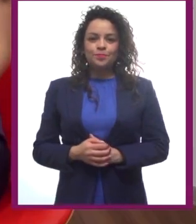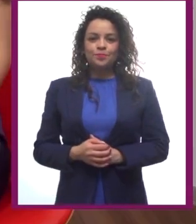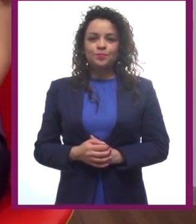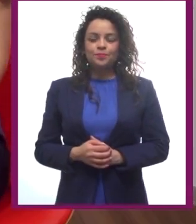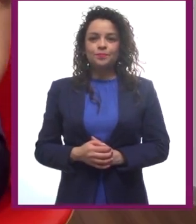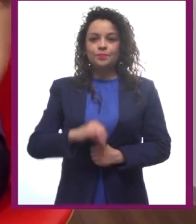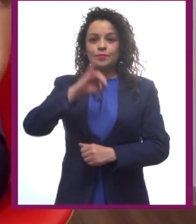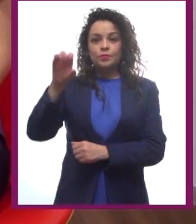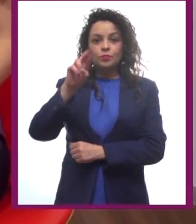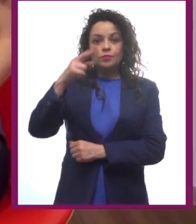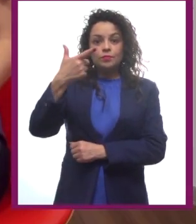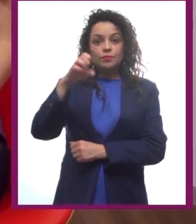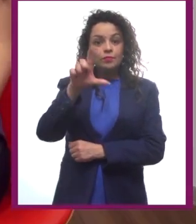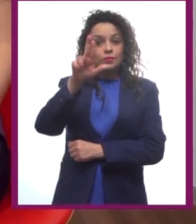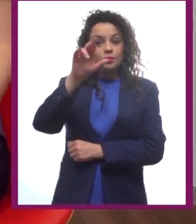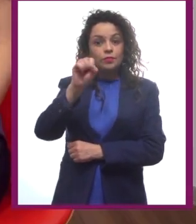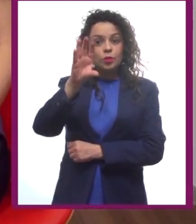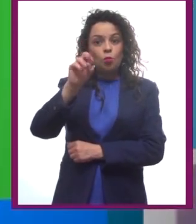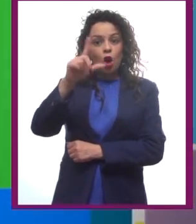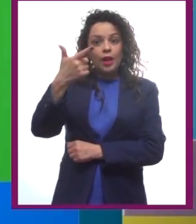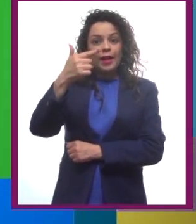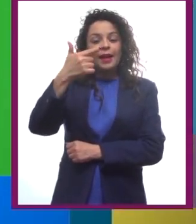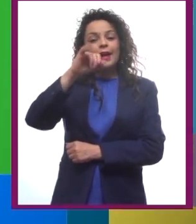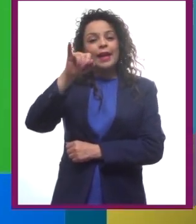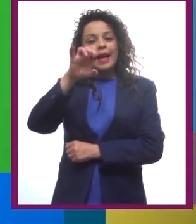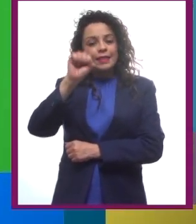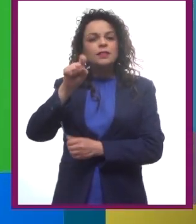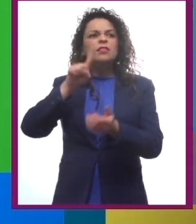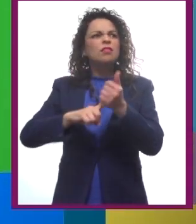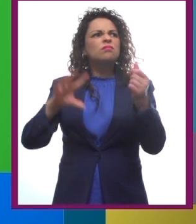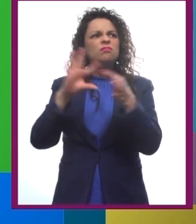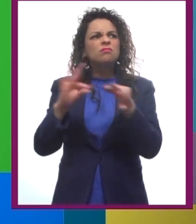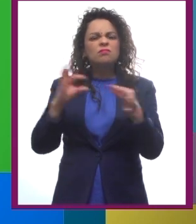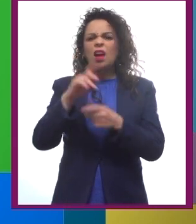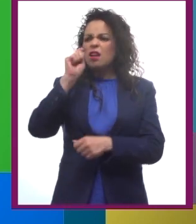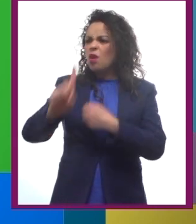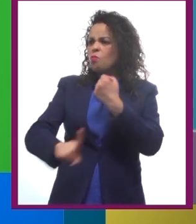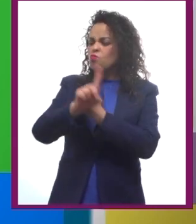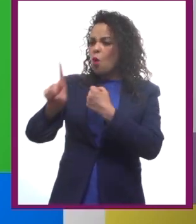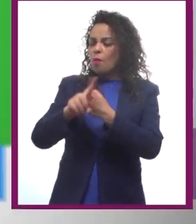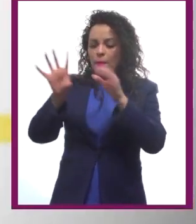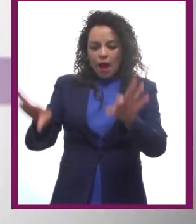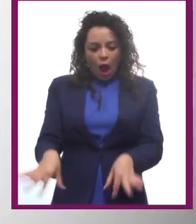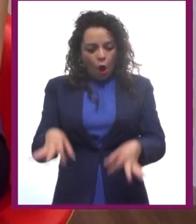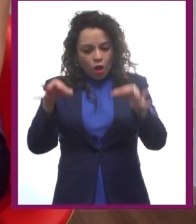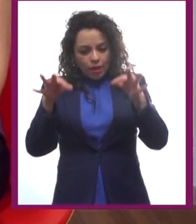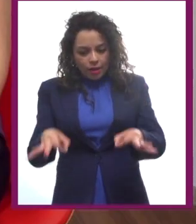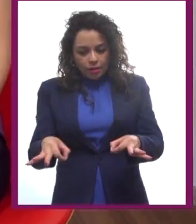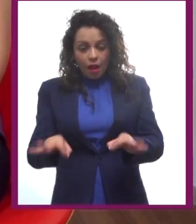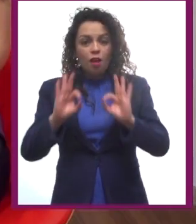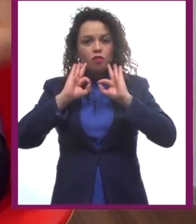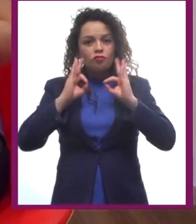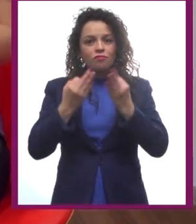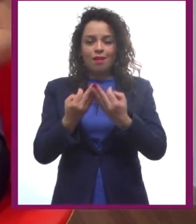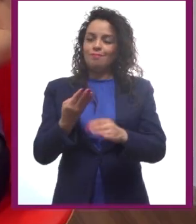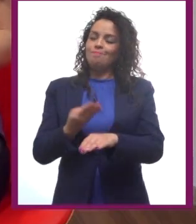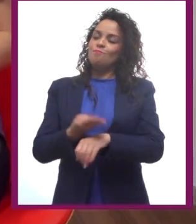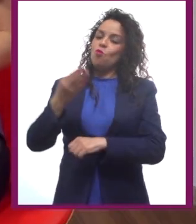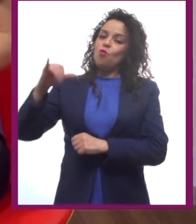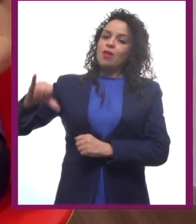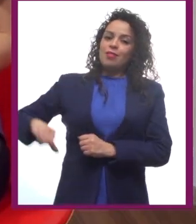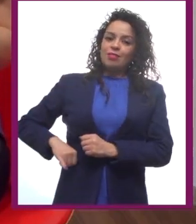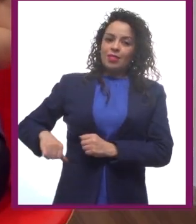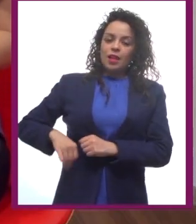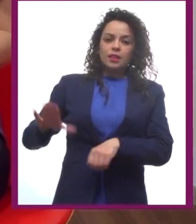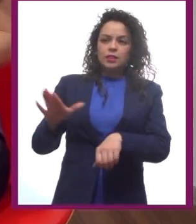Jorge Luis Borges explica algo que él llama el problema de la originalidad de una manera muy interesante, ya que él dice